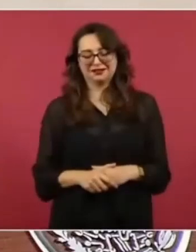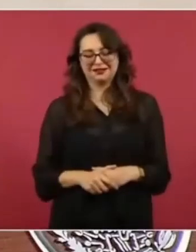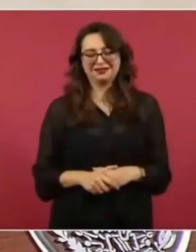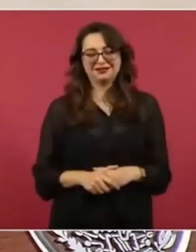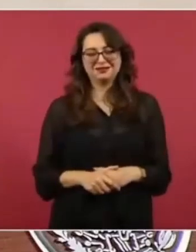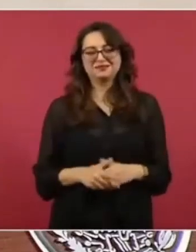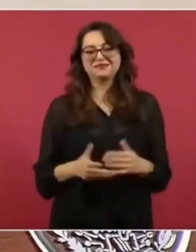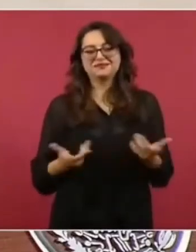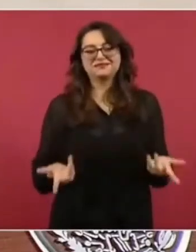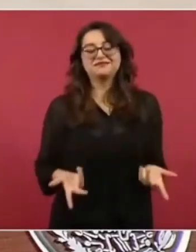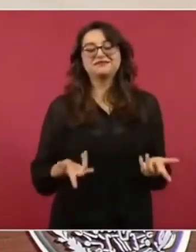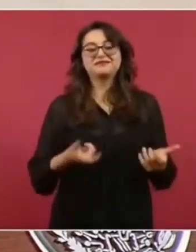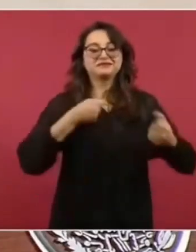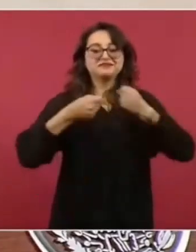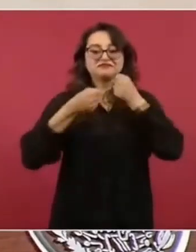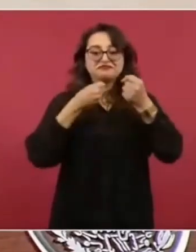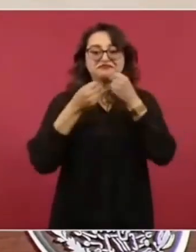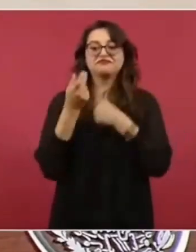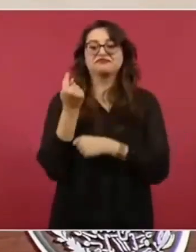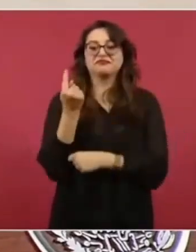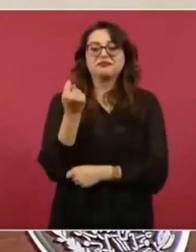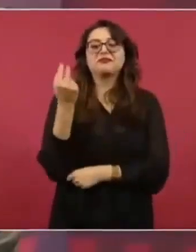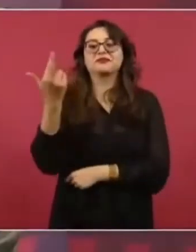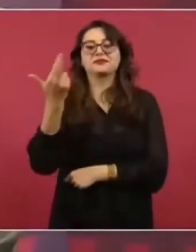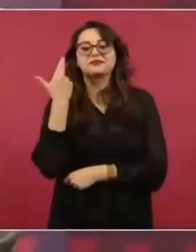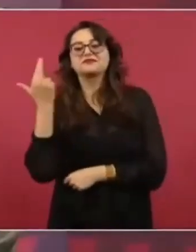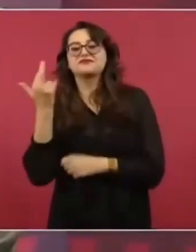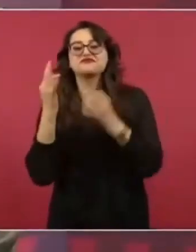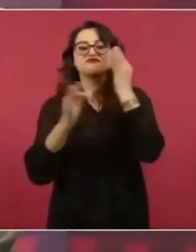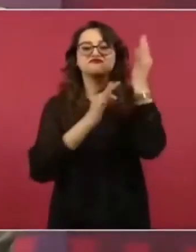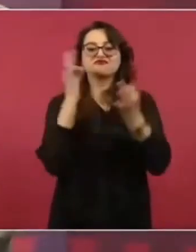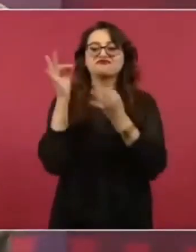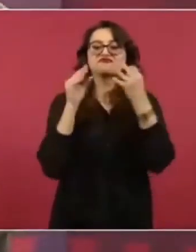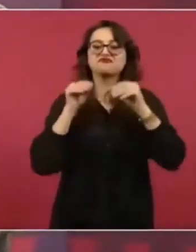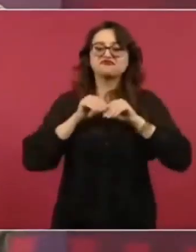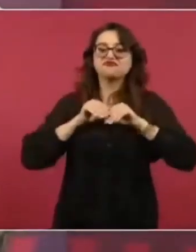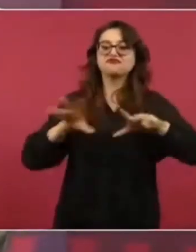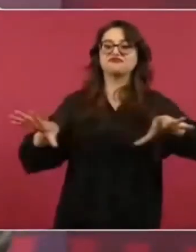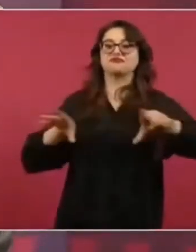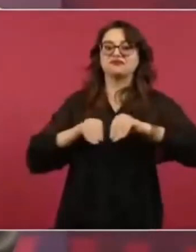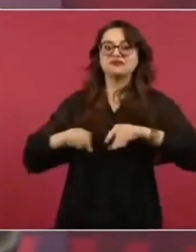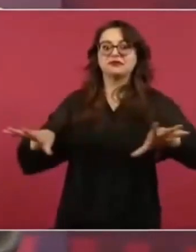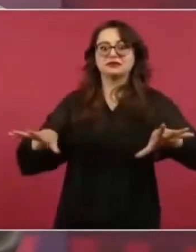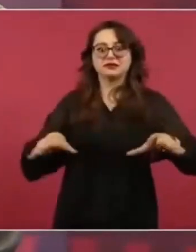¿Y los medios de información? Bueno,